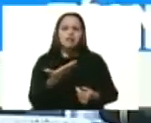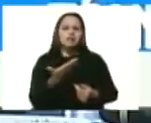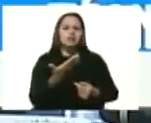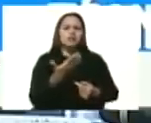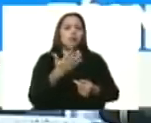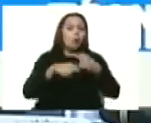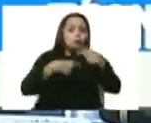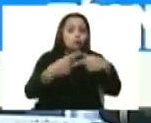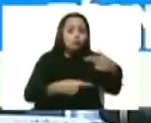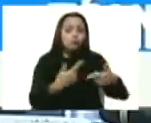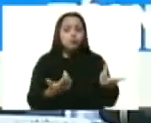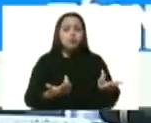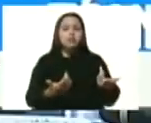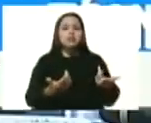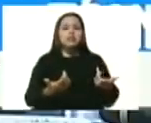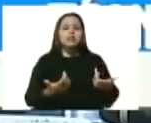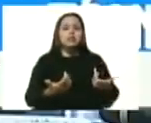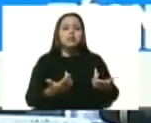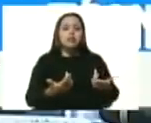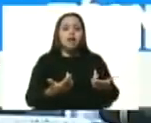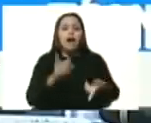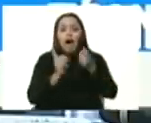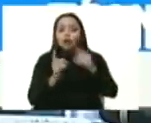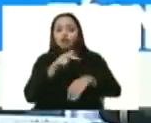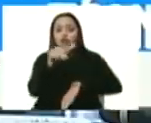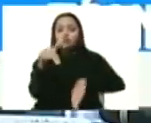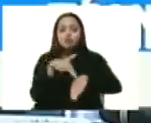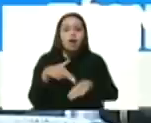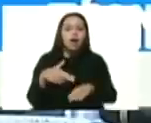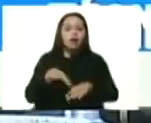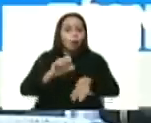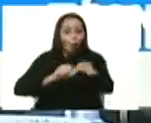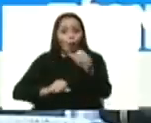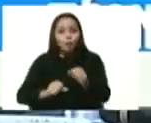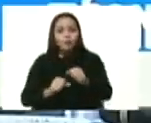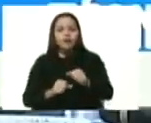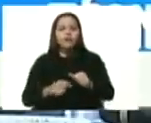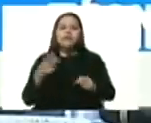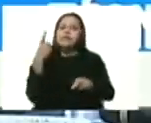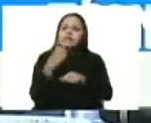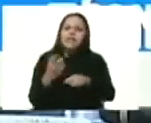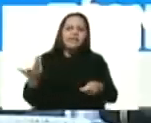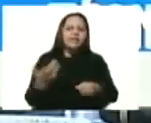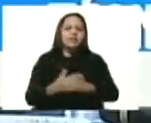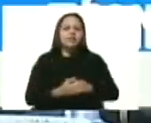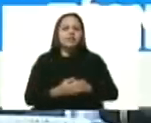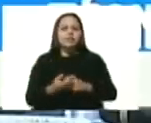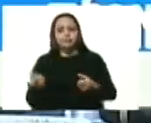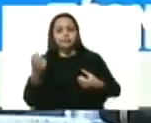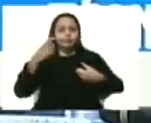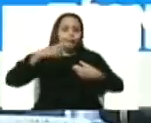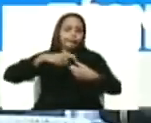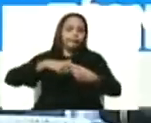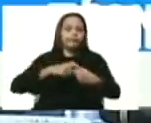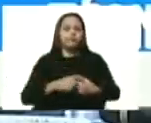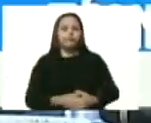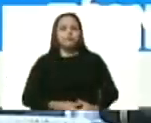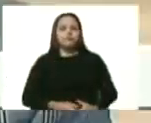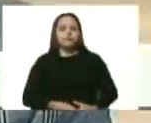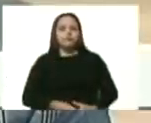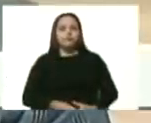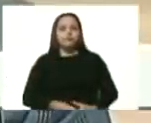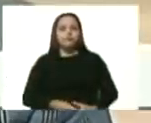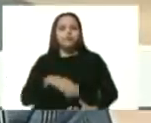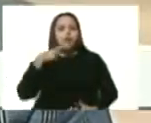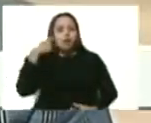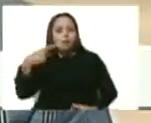un producto nacional, de origen nacional, bueno, tiene que incluirse en una